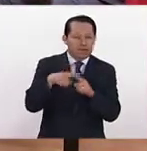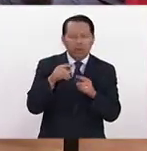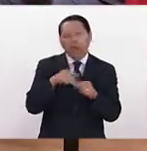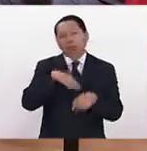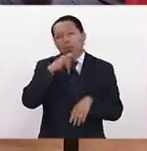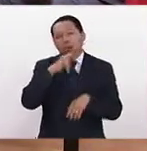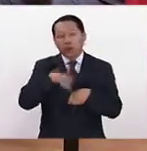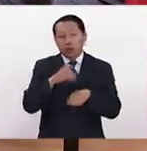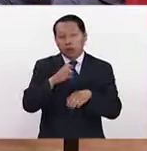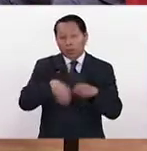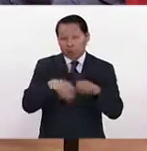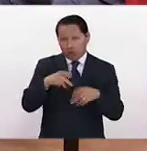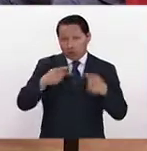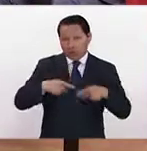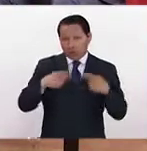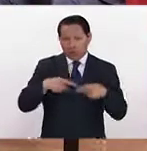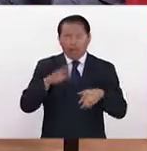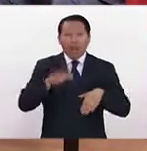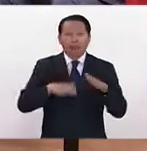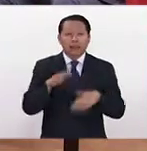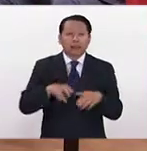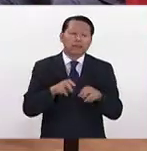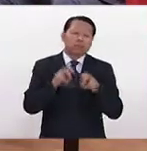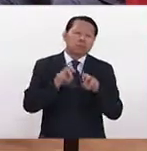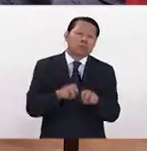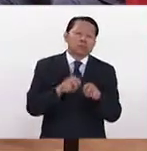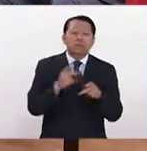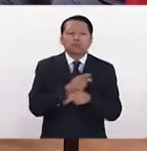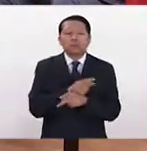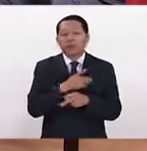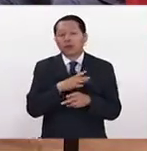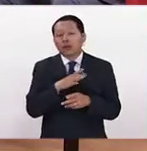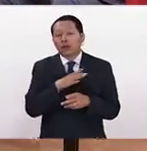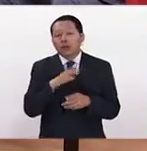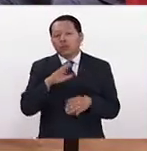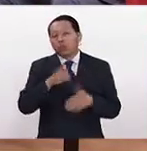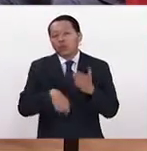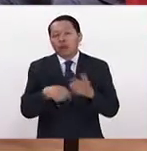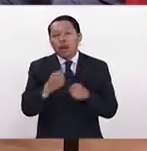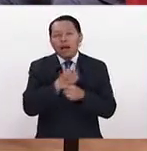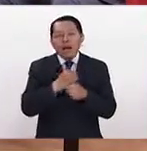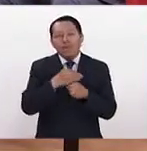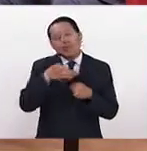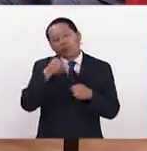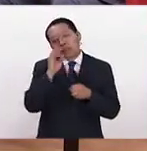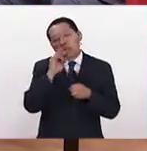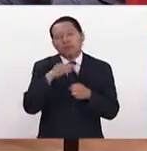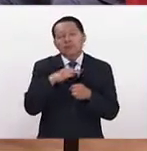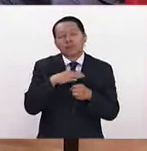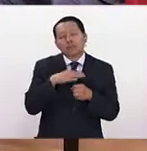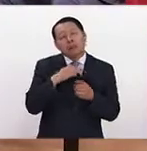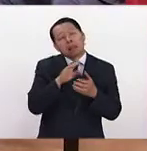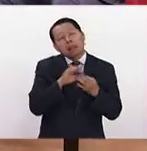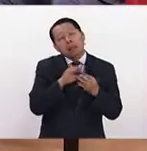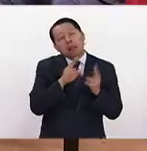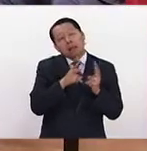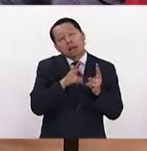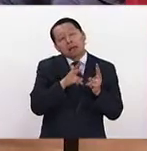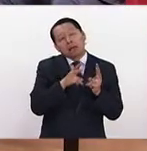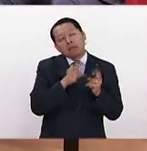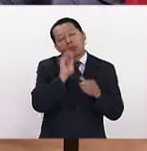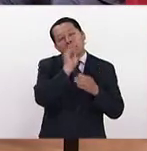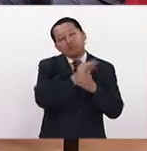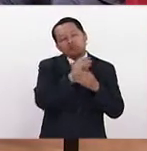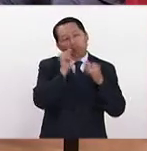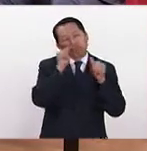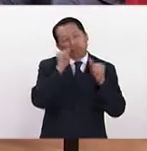aquí, pero no estás porque cada vez que a lo mejor en el break del cafecito que te están contando algo, te pones a ver tus mensajes y ya